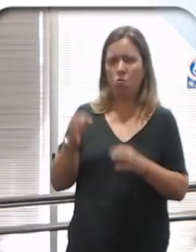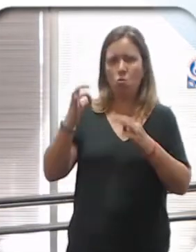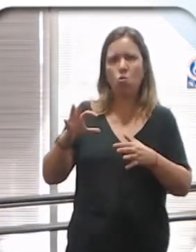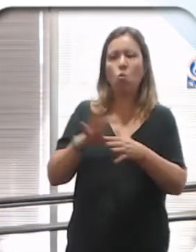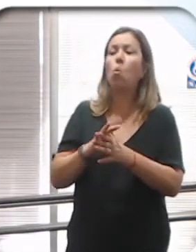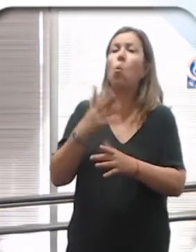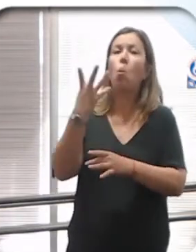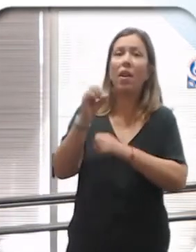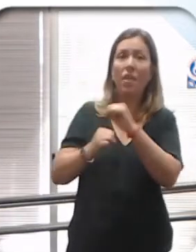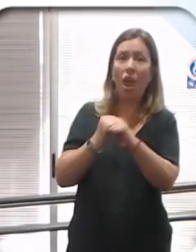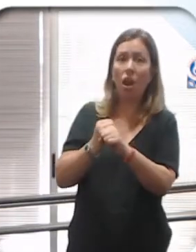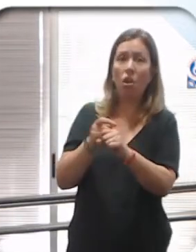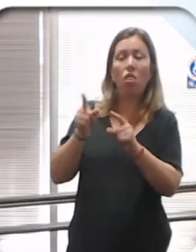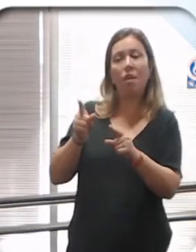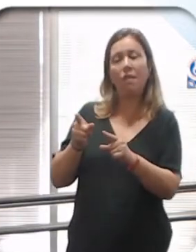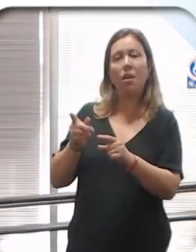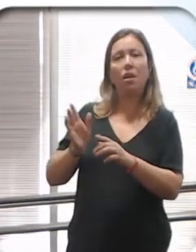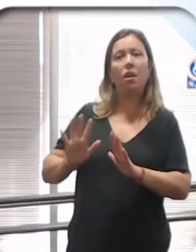la edad que tienen.